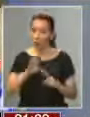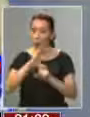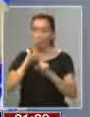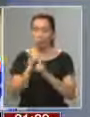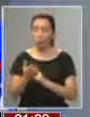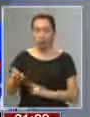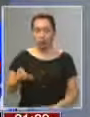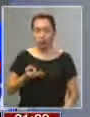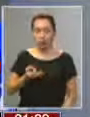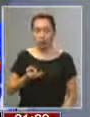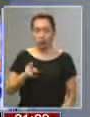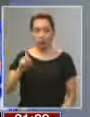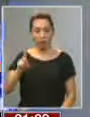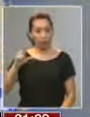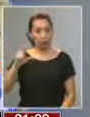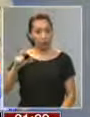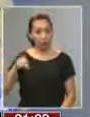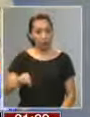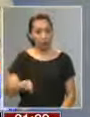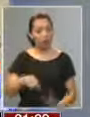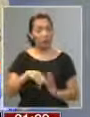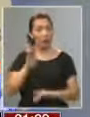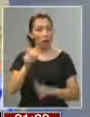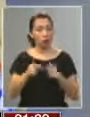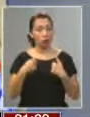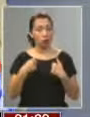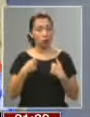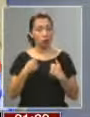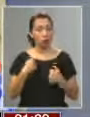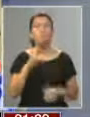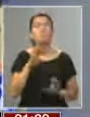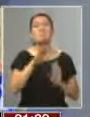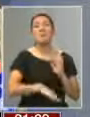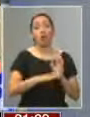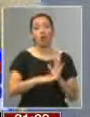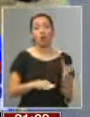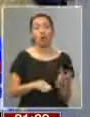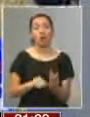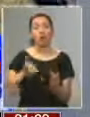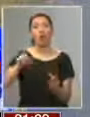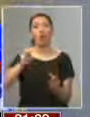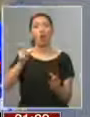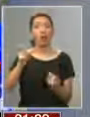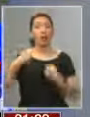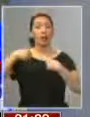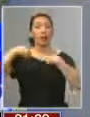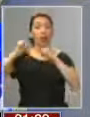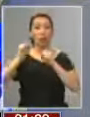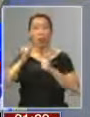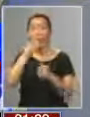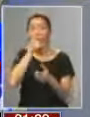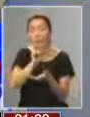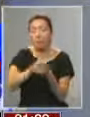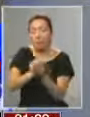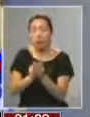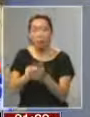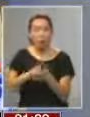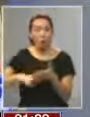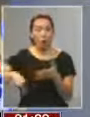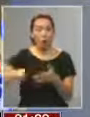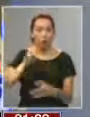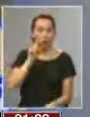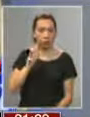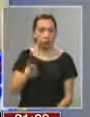nos tiene que decir, es la ADC hoy día, más gente de la que yo obtuve. Yo soy una minoría. Cuando Jorge ganó con esta colusión de grupos de todos lados, yo